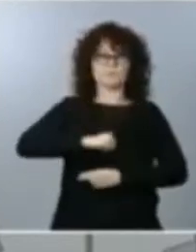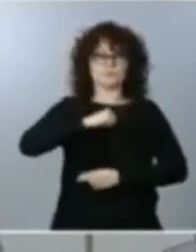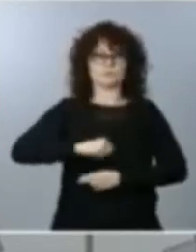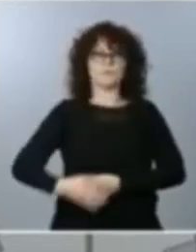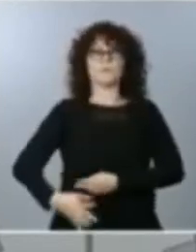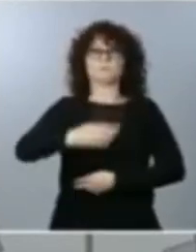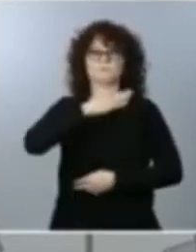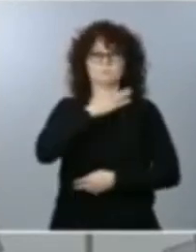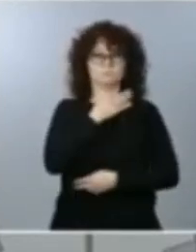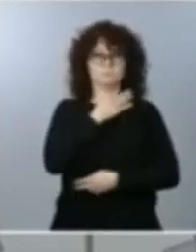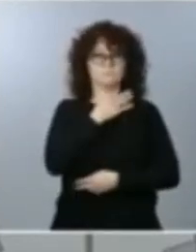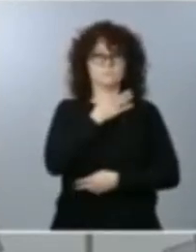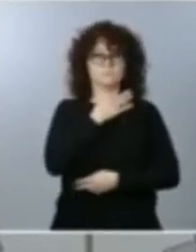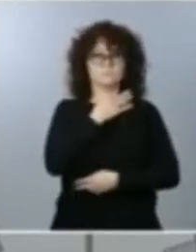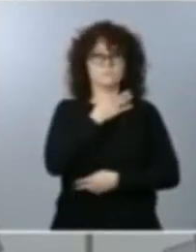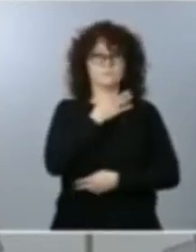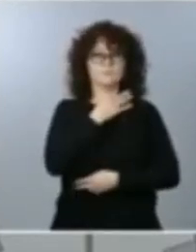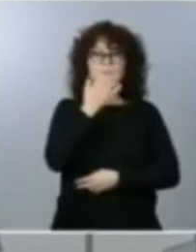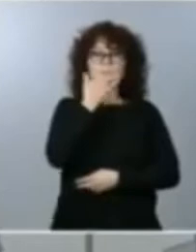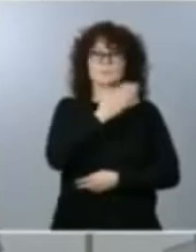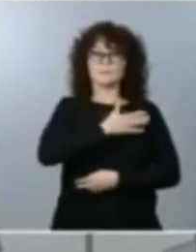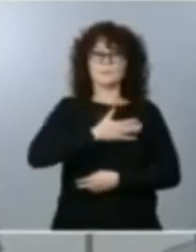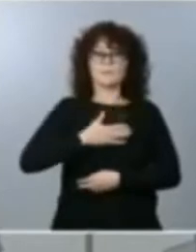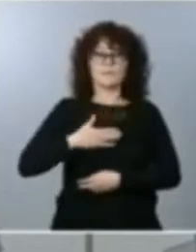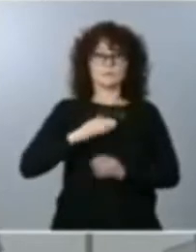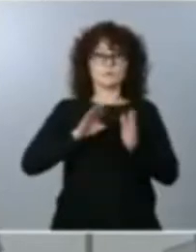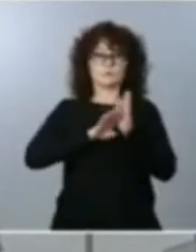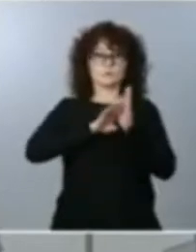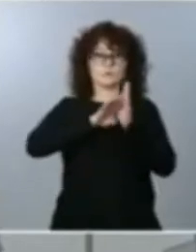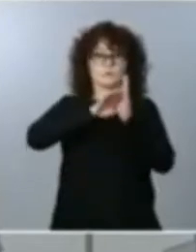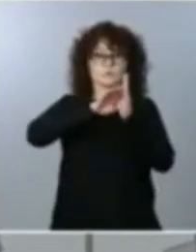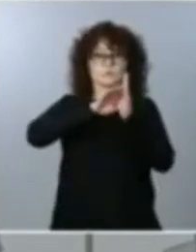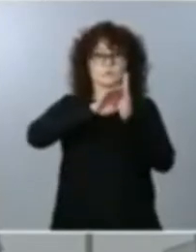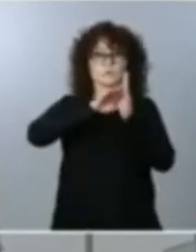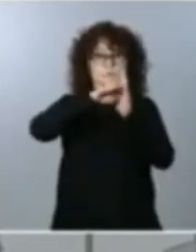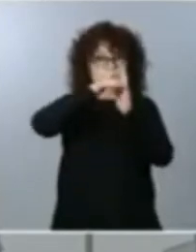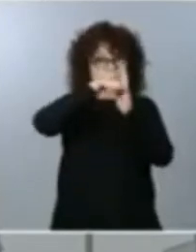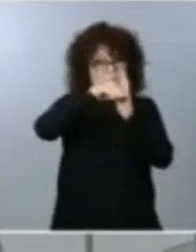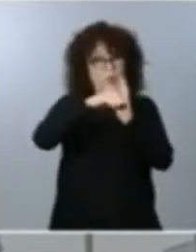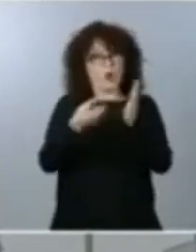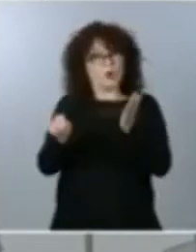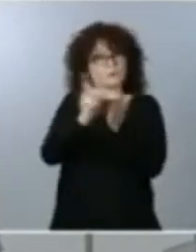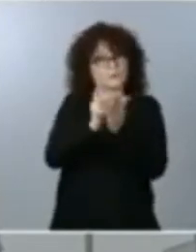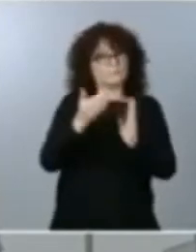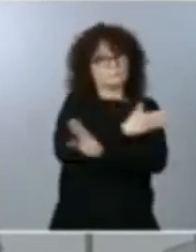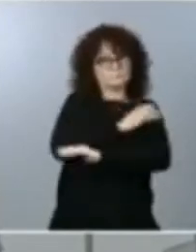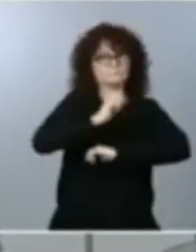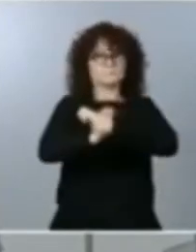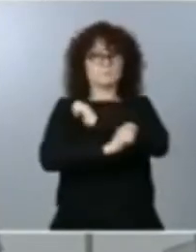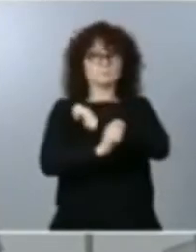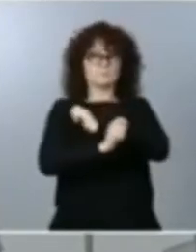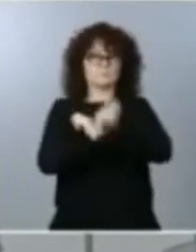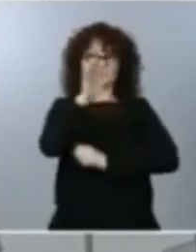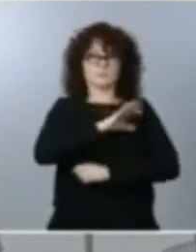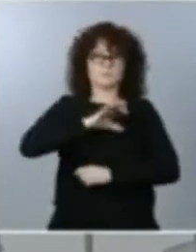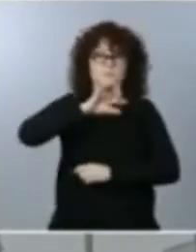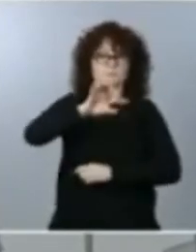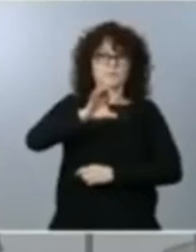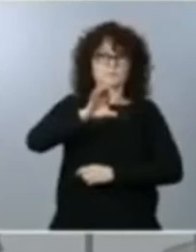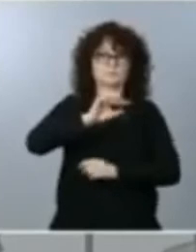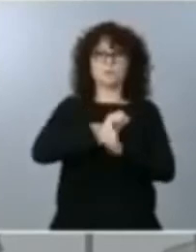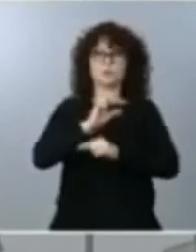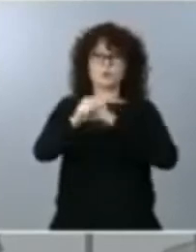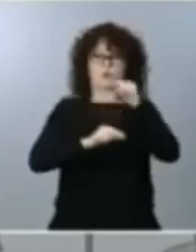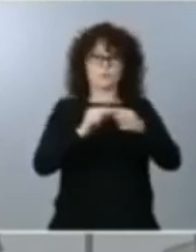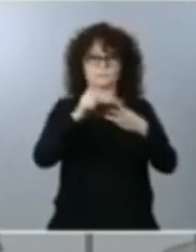volver a doblegar la curva, como dijimos entonces, aprobamos una estrategia estatal contra el COVID-19, que tenía tres pilares. El